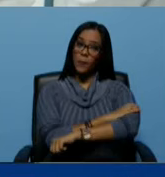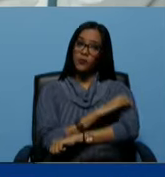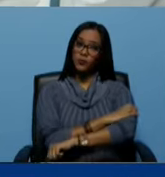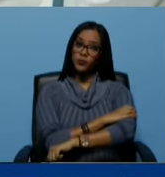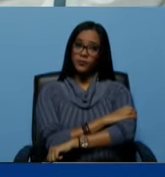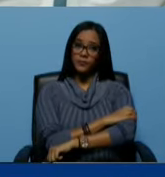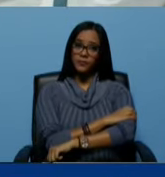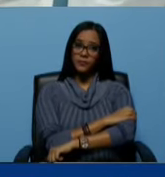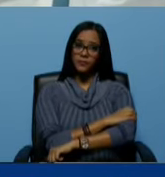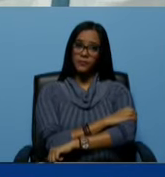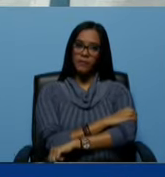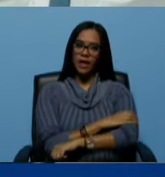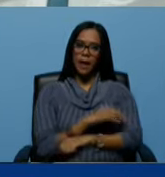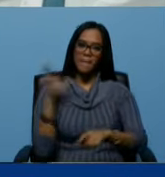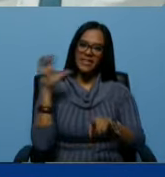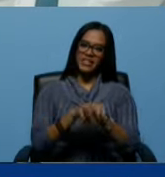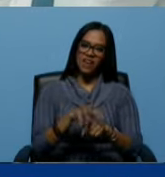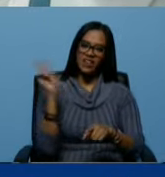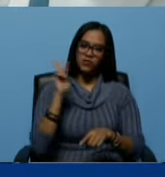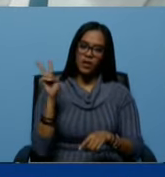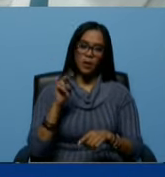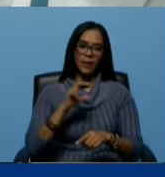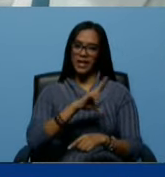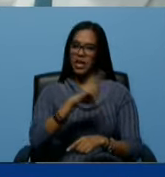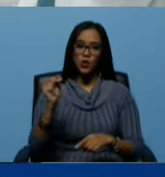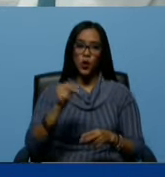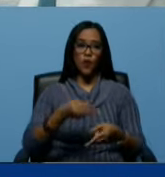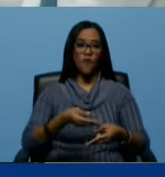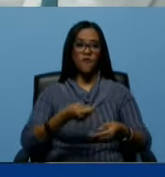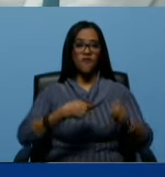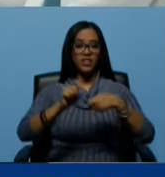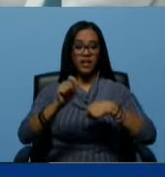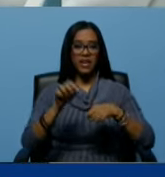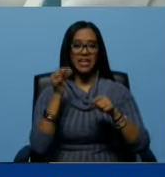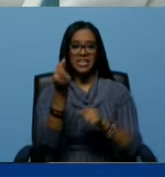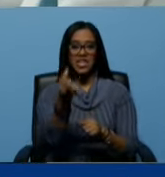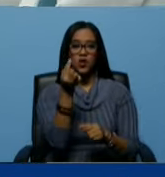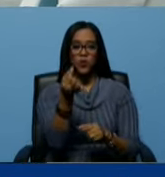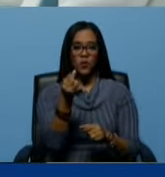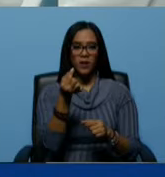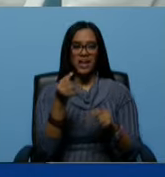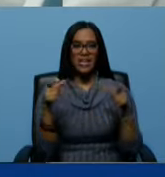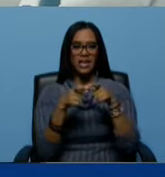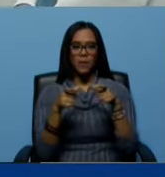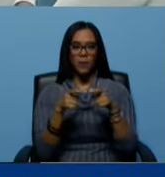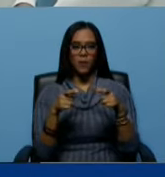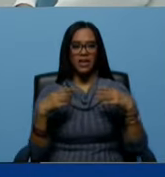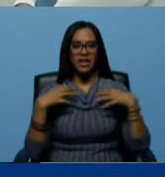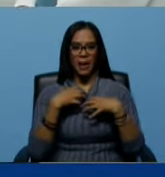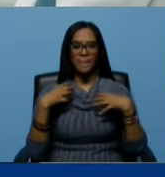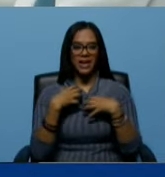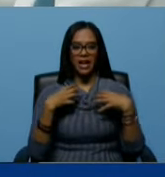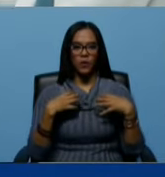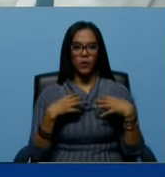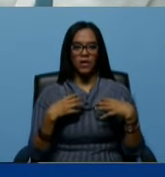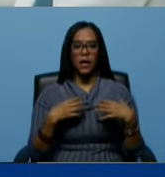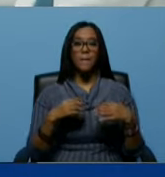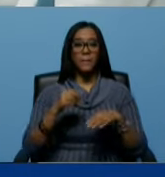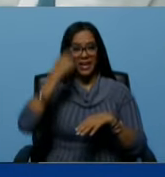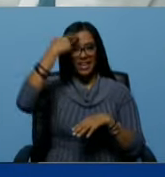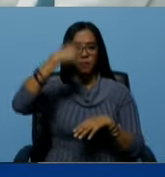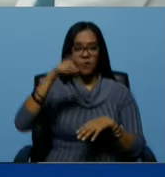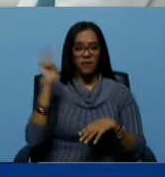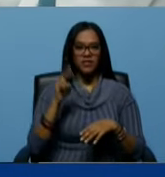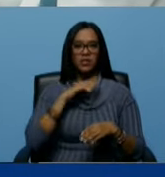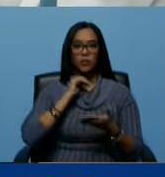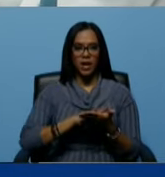perseguía a Venezuela para que no nos vendieran ningún equipo de unidades de cuidados intensivos ni respiradores. O para que el pueblo de Venezuela se muriera.